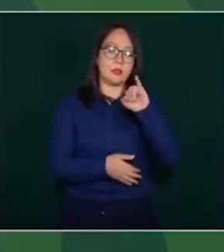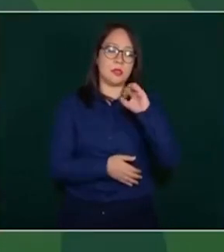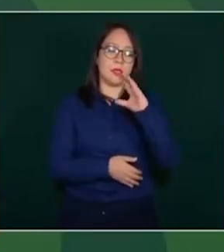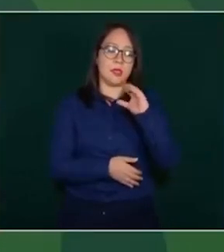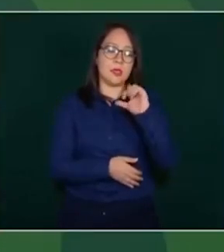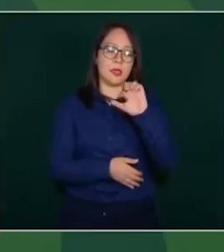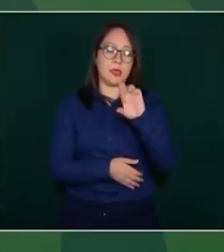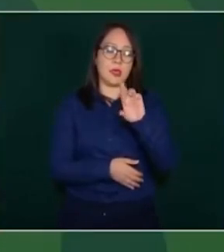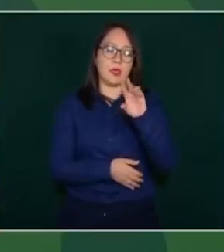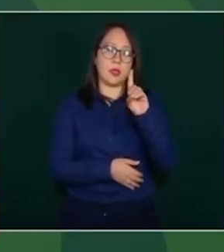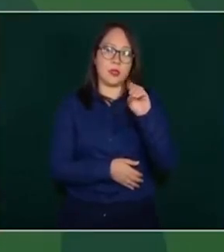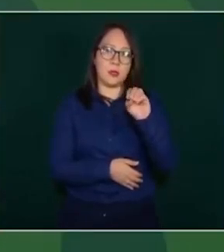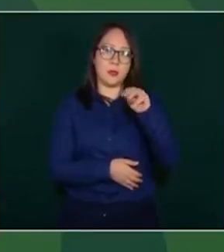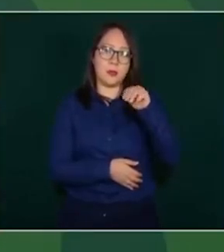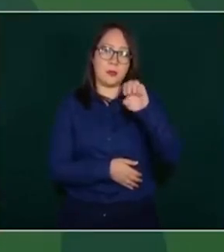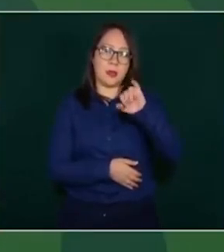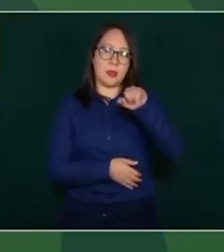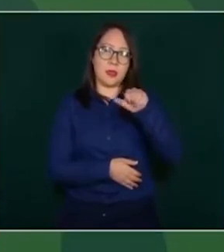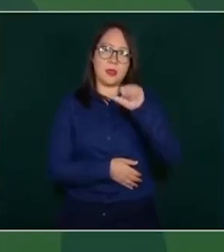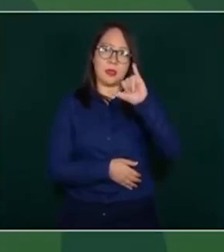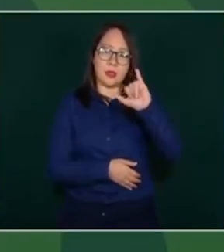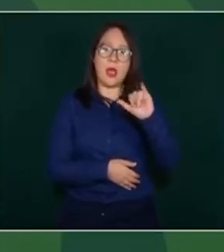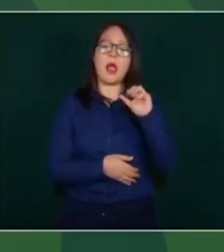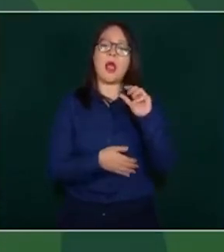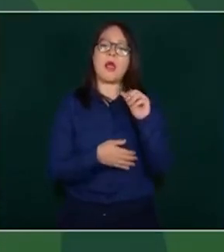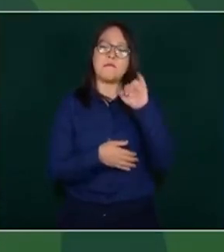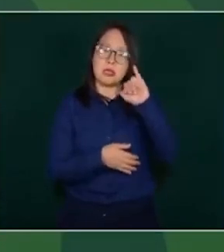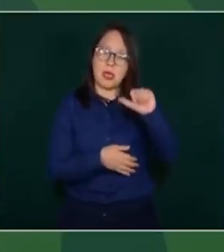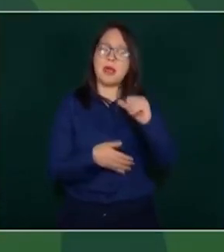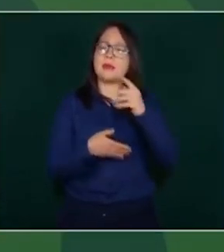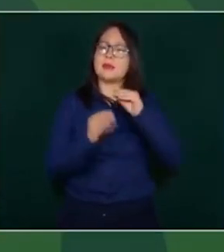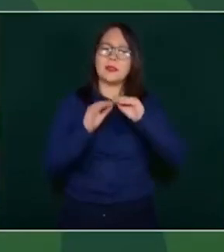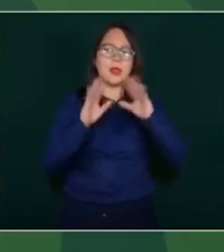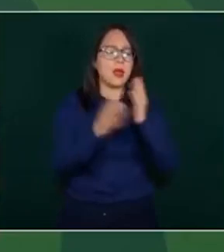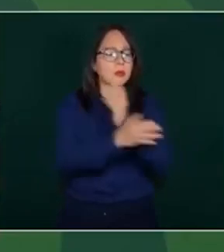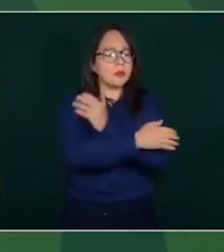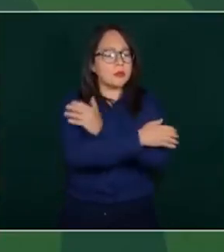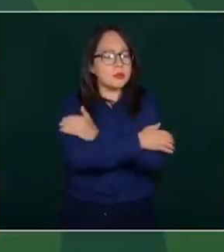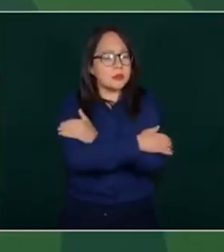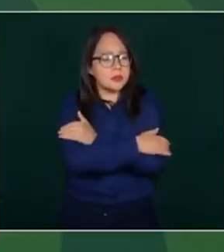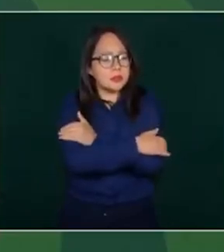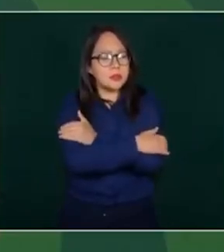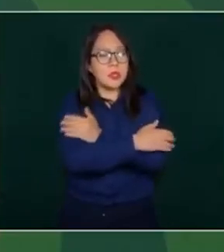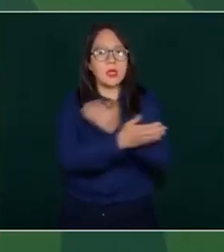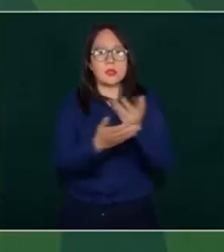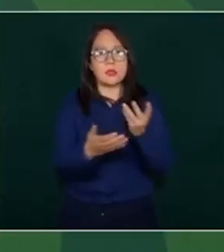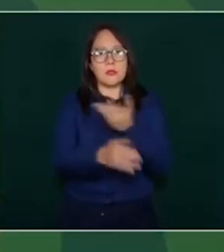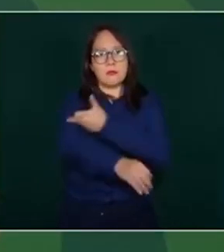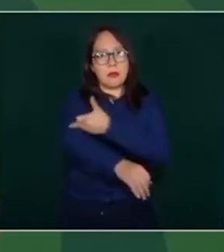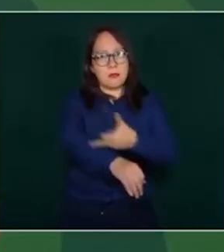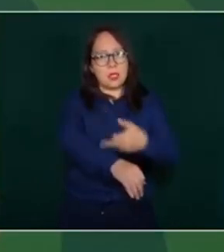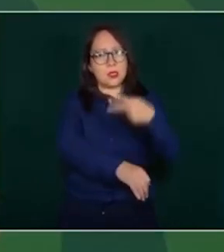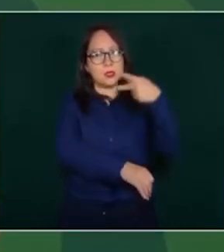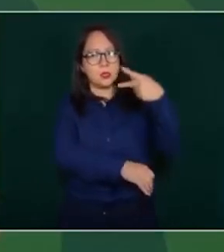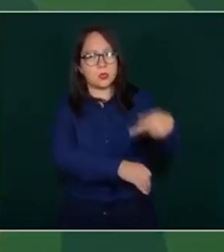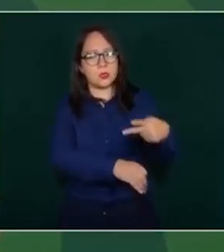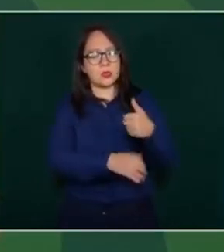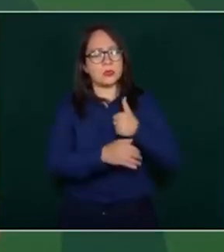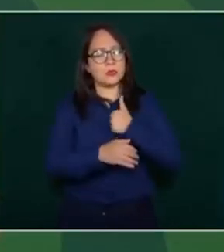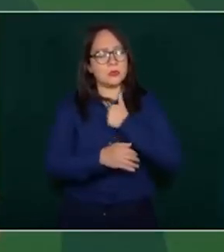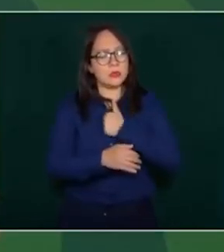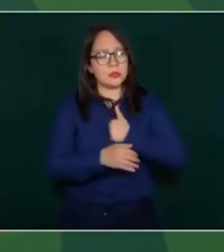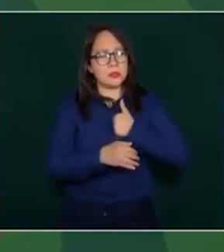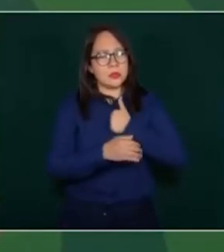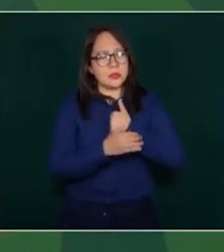pues enviar un abrazo, regalando nuestras condolencias a los familiares de la joven,